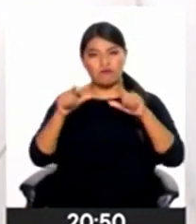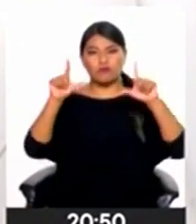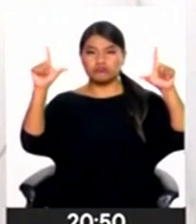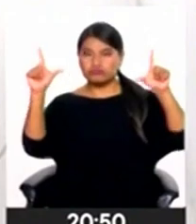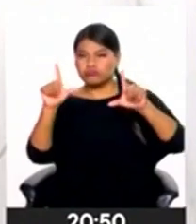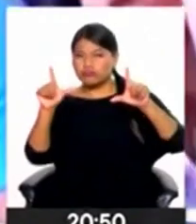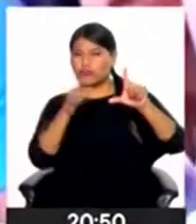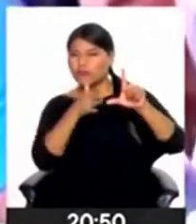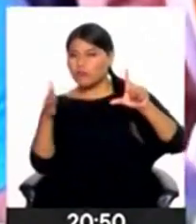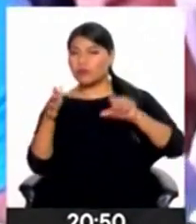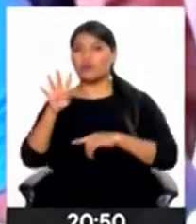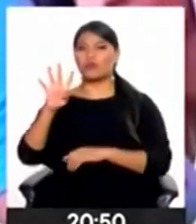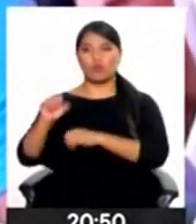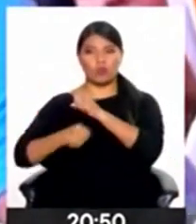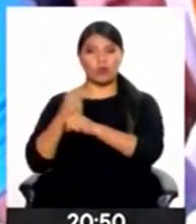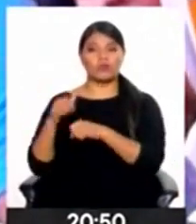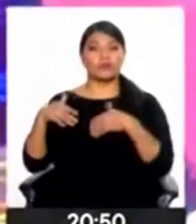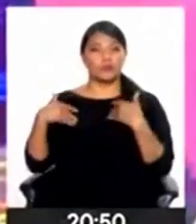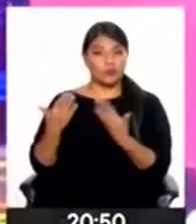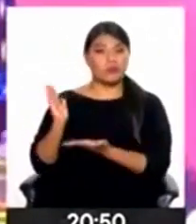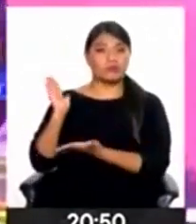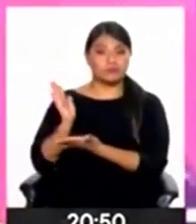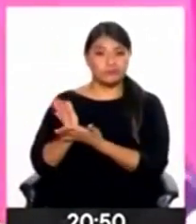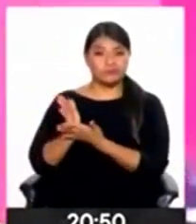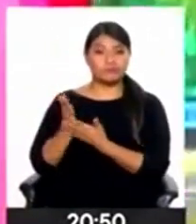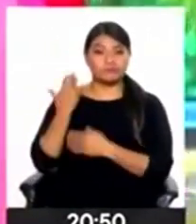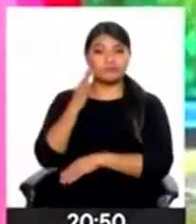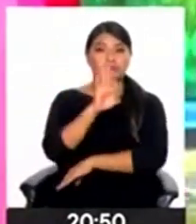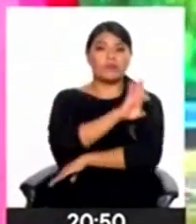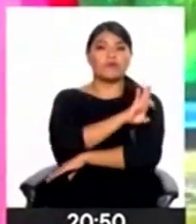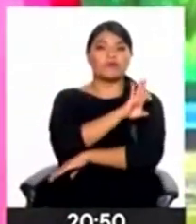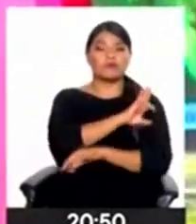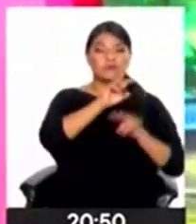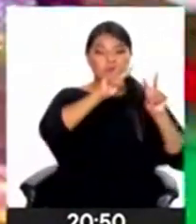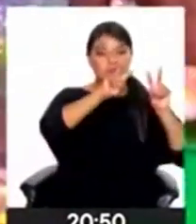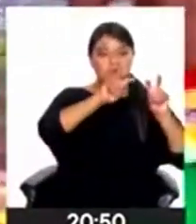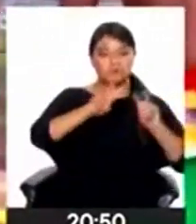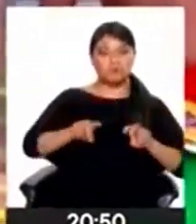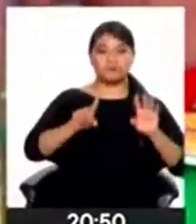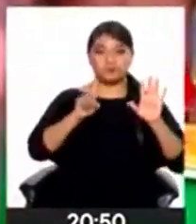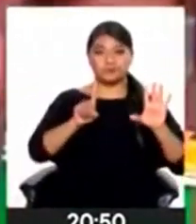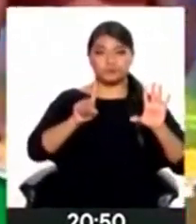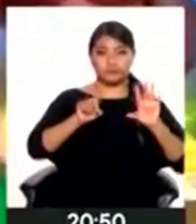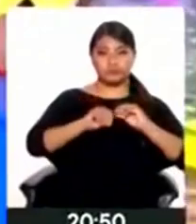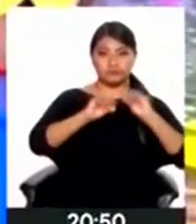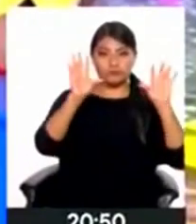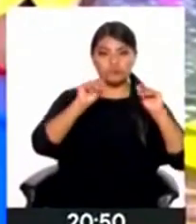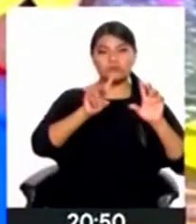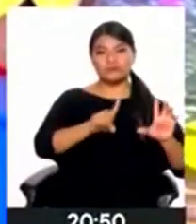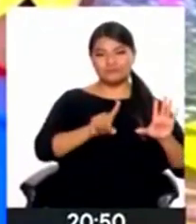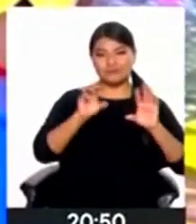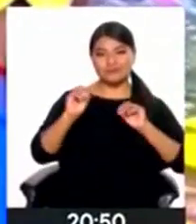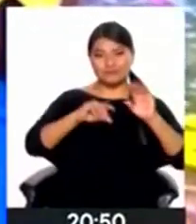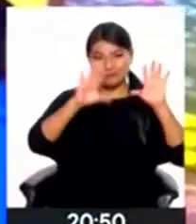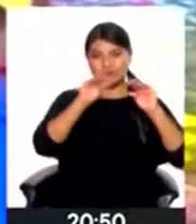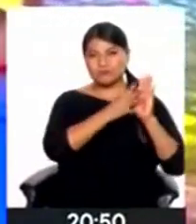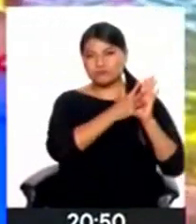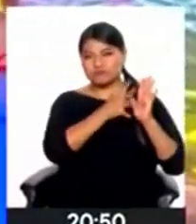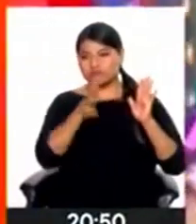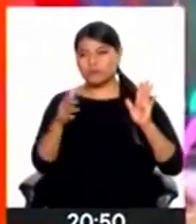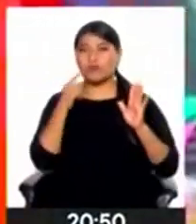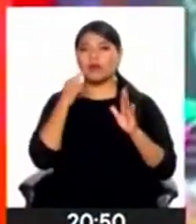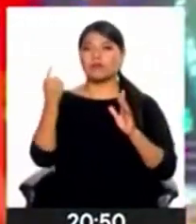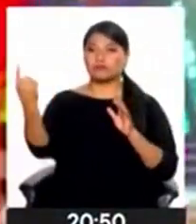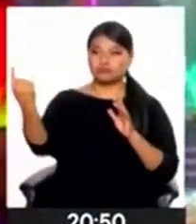como máximo hasta cuatro años. La investigación fiscal durará 60 días y el 8 de septiembre se recibirá el testimonio de ambos,